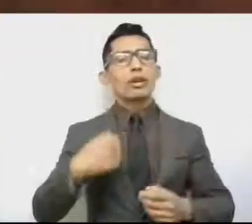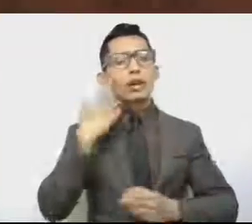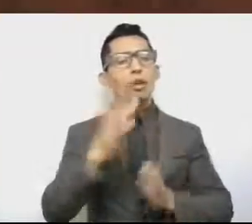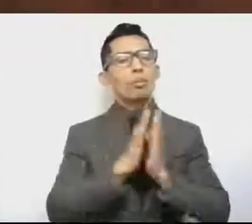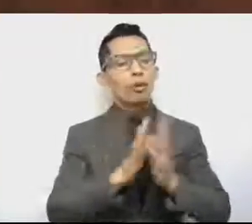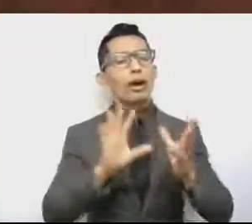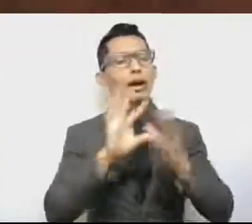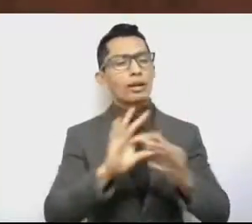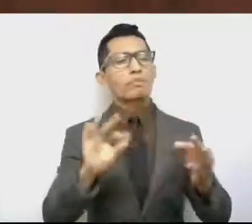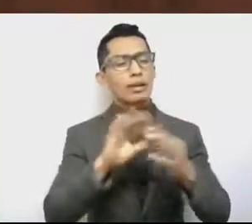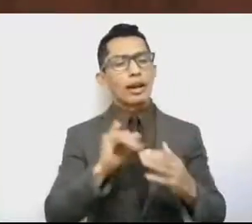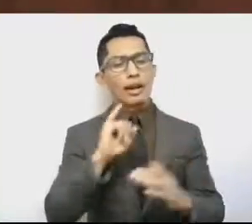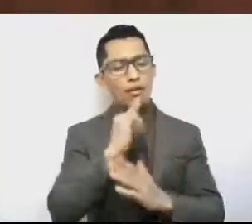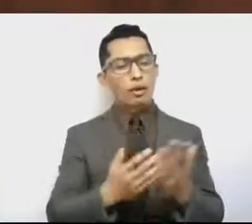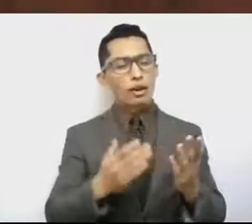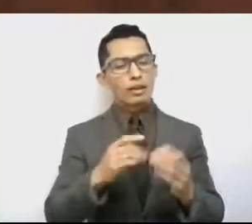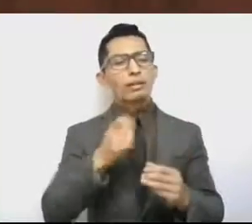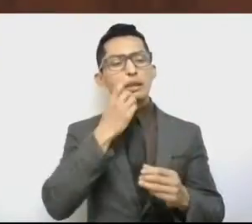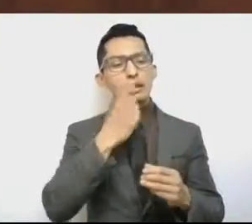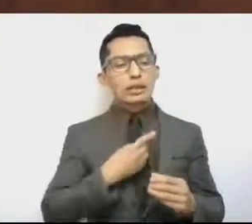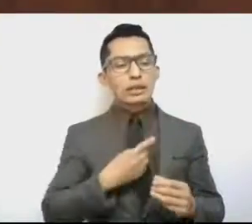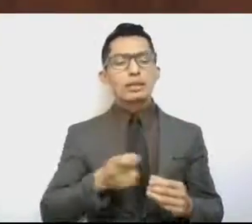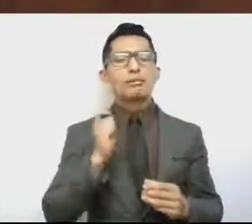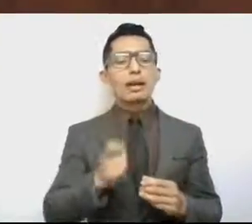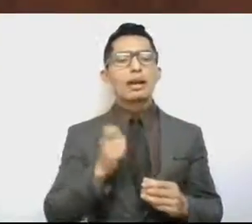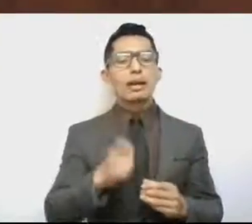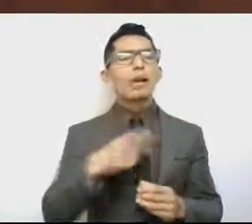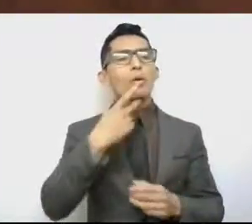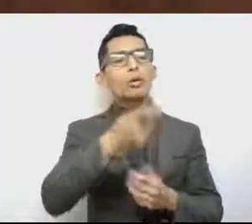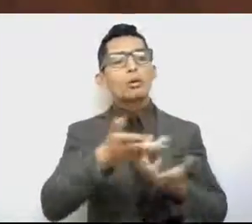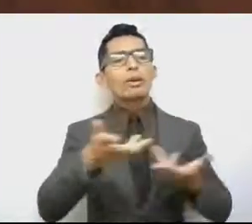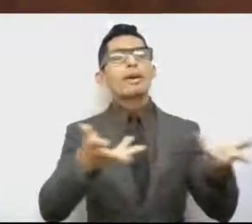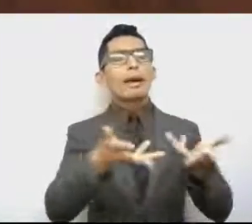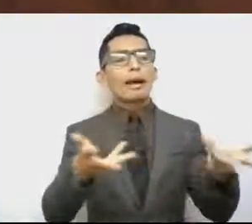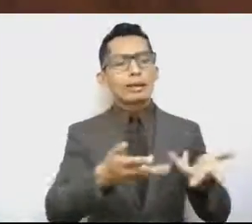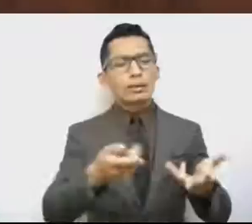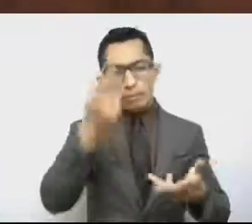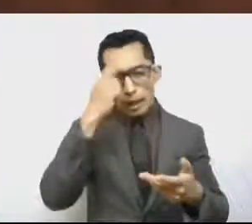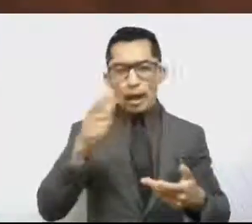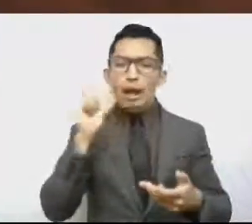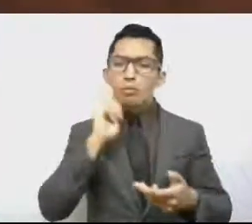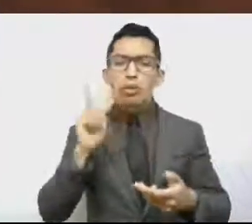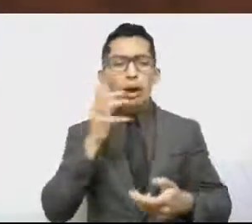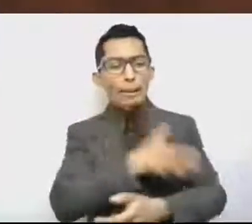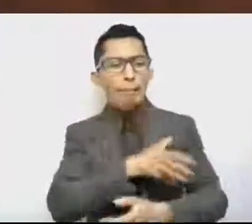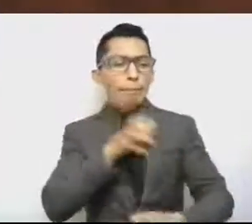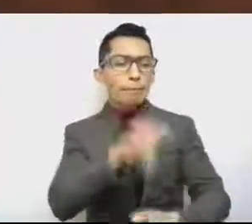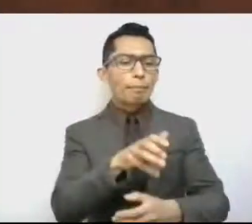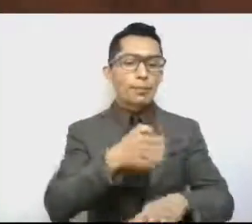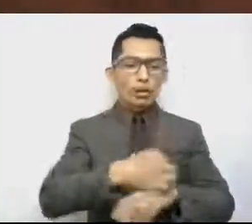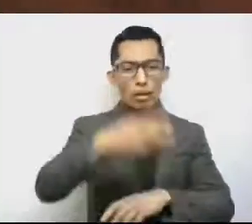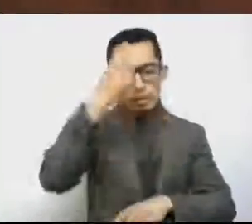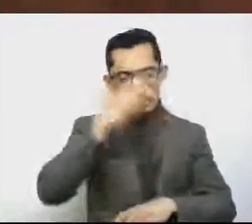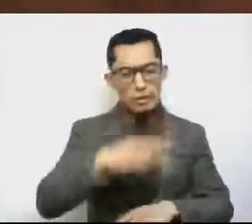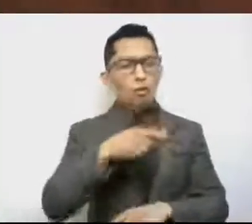a esta soberanía que está haciendo para fortalecer a las mujeres mexiquenses. Es cuanto.